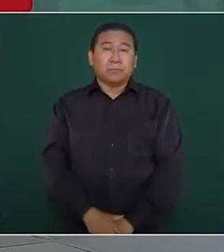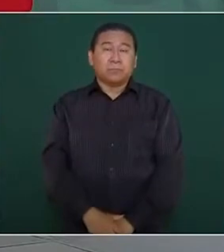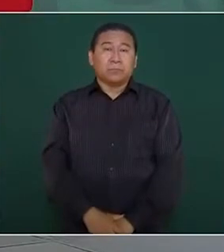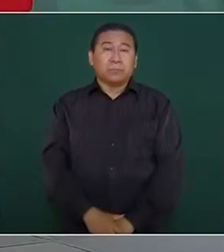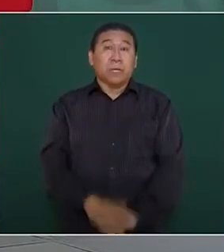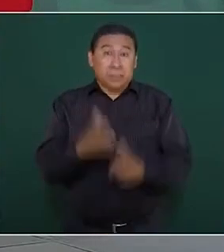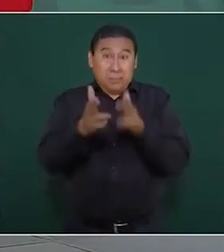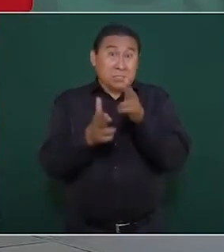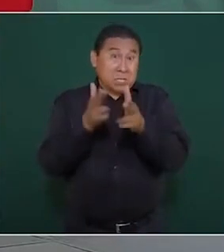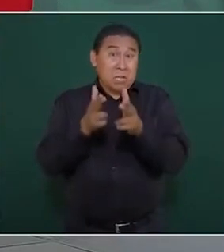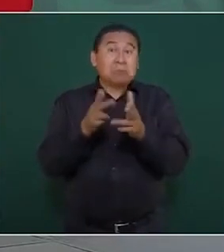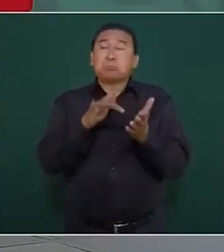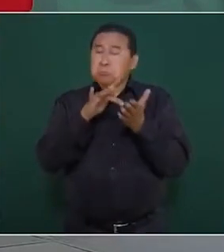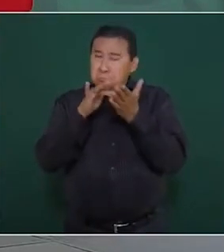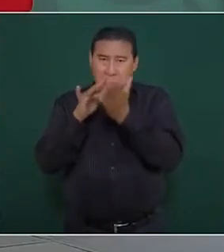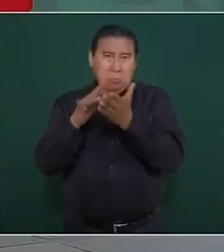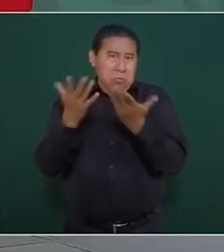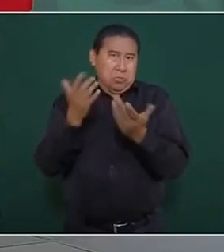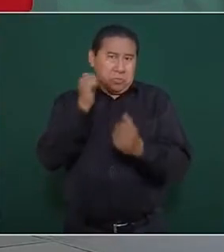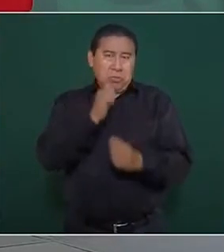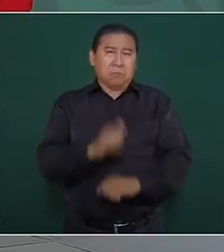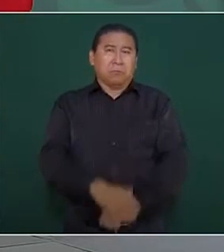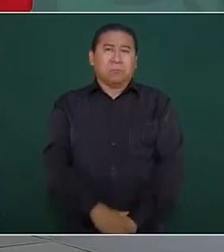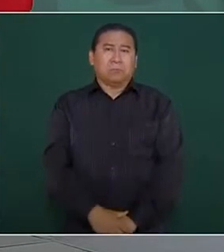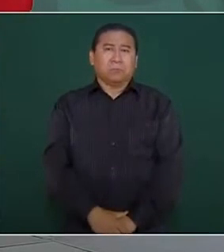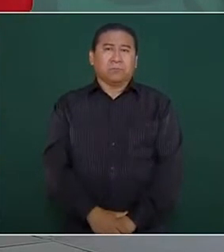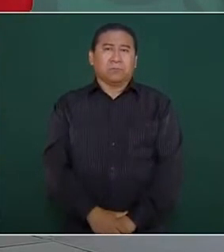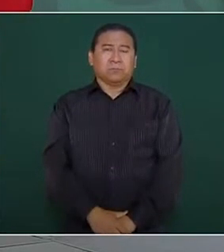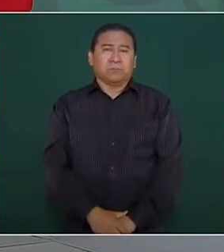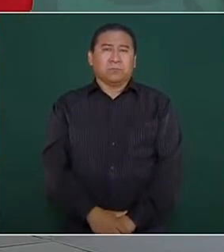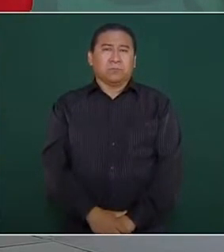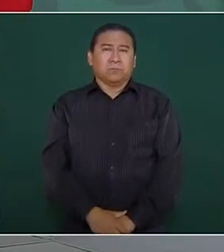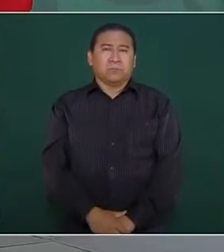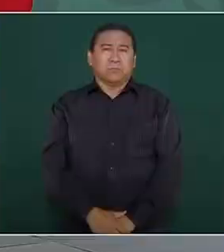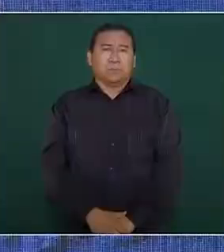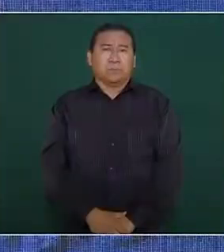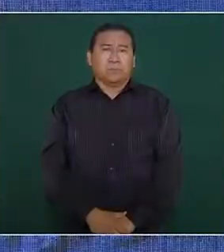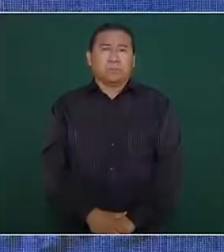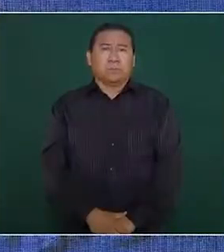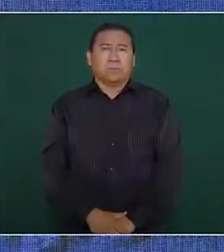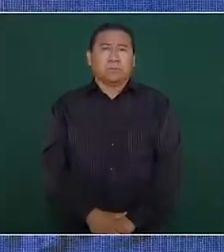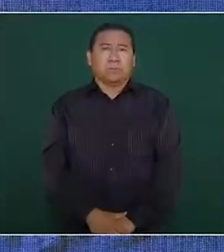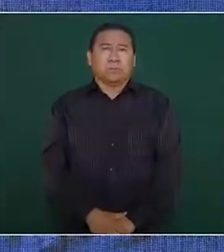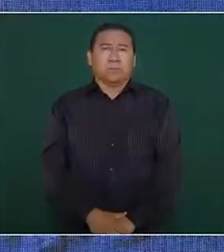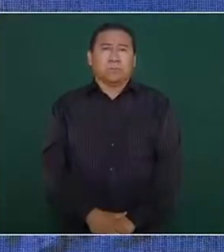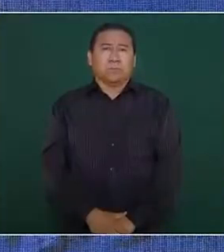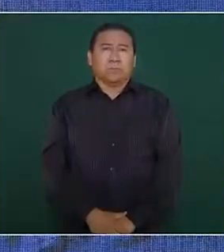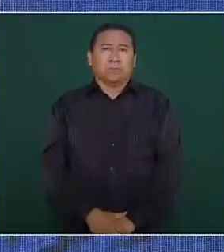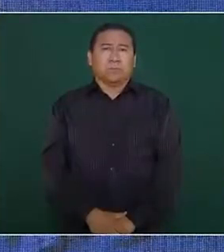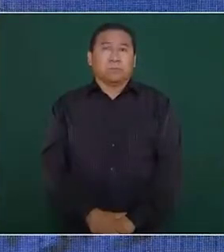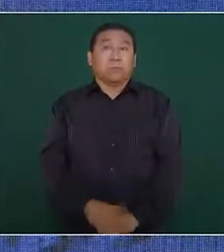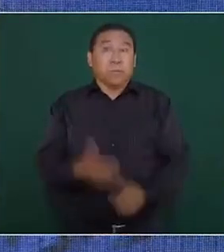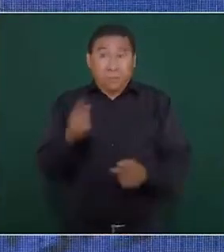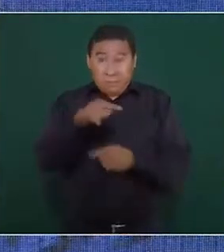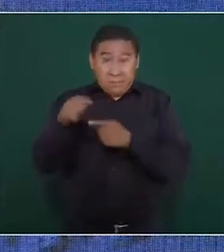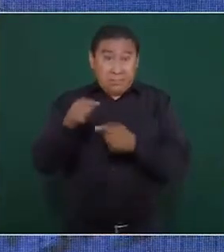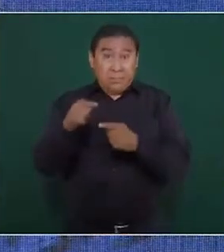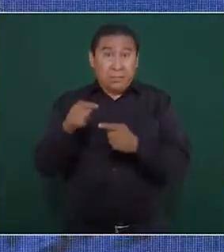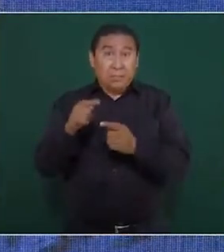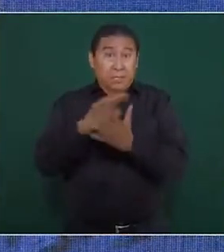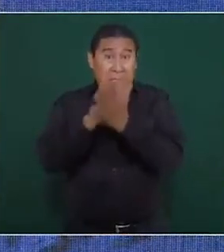tren, y además están a favor de la